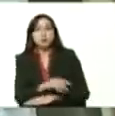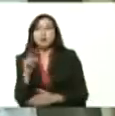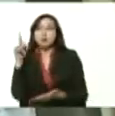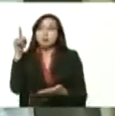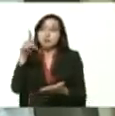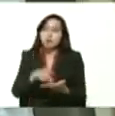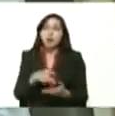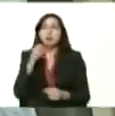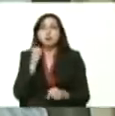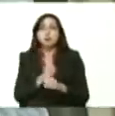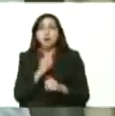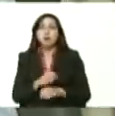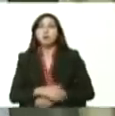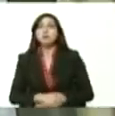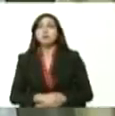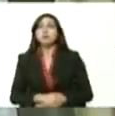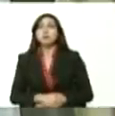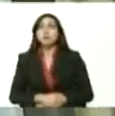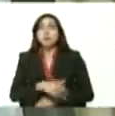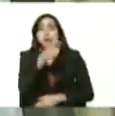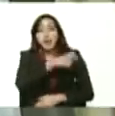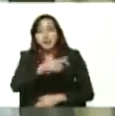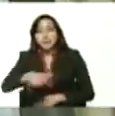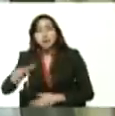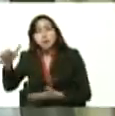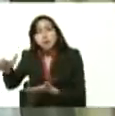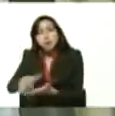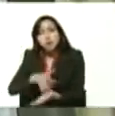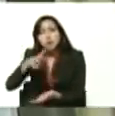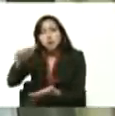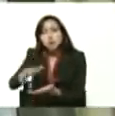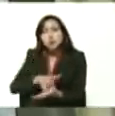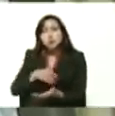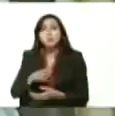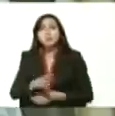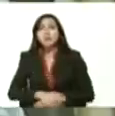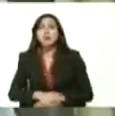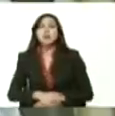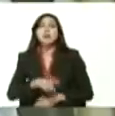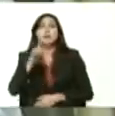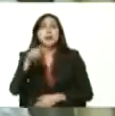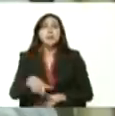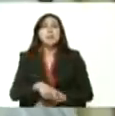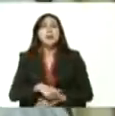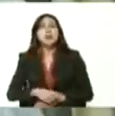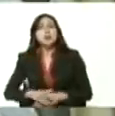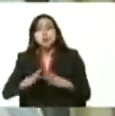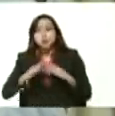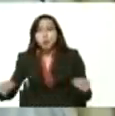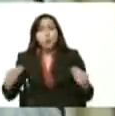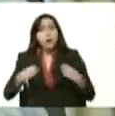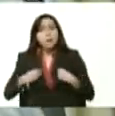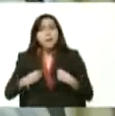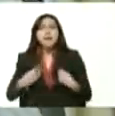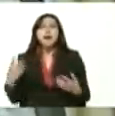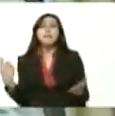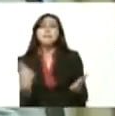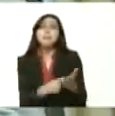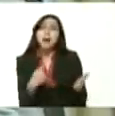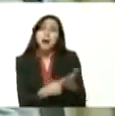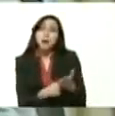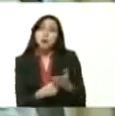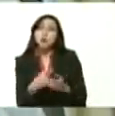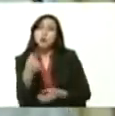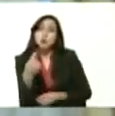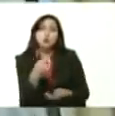producción. El caso de los caficultores, presidente, que es un caso bien particular, que toda la vida estuvieran acostumbrados al pago en dinero